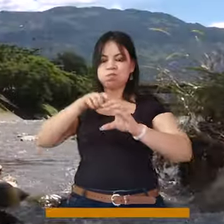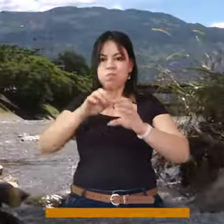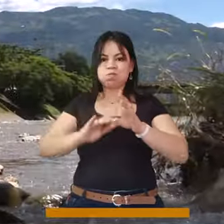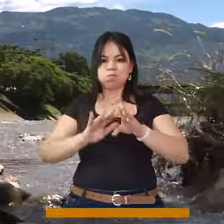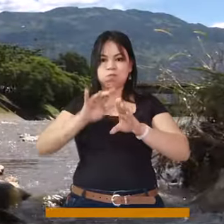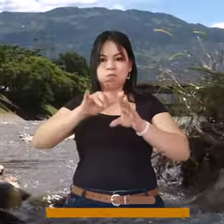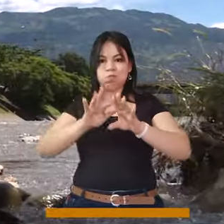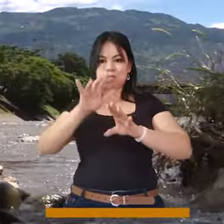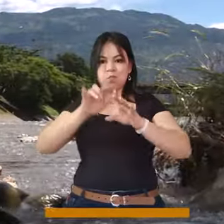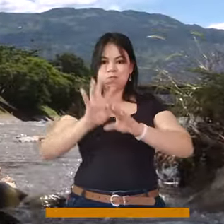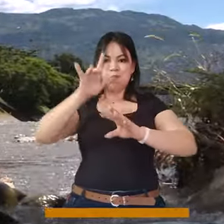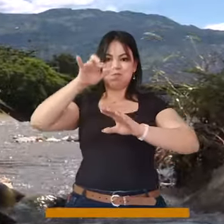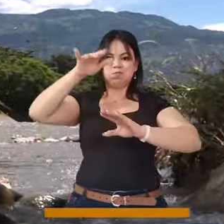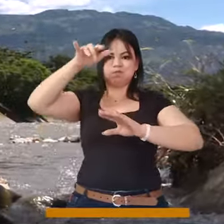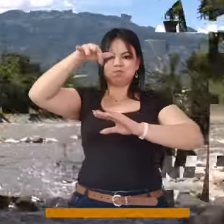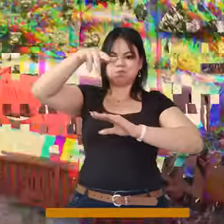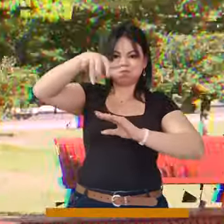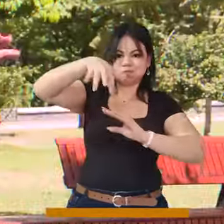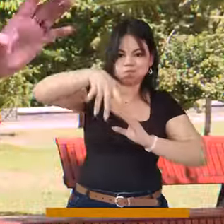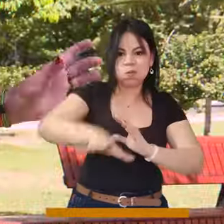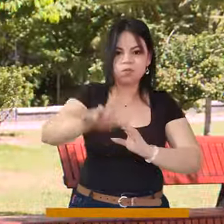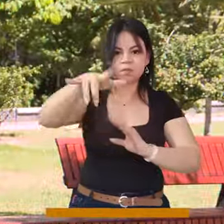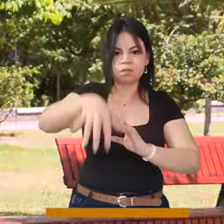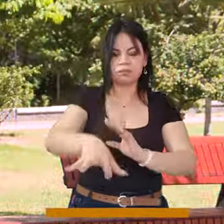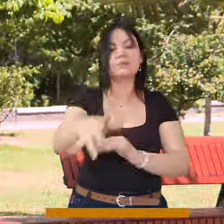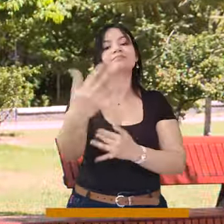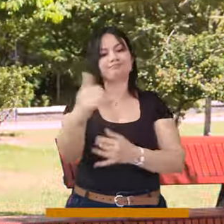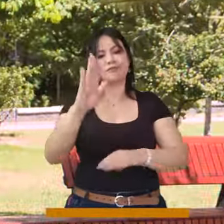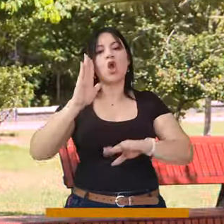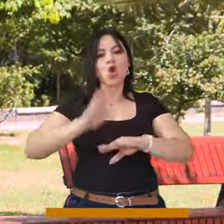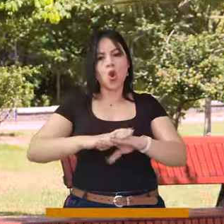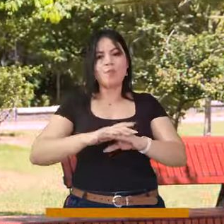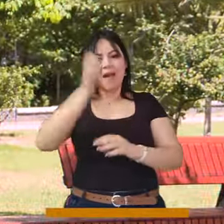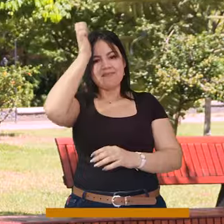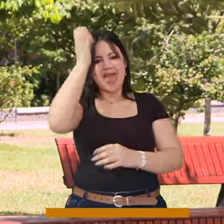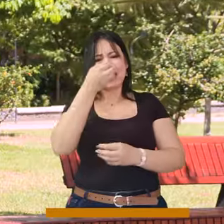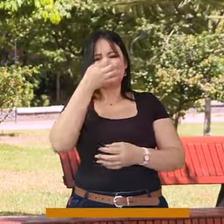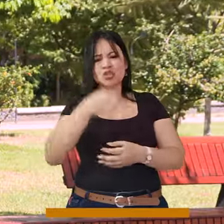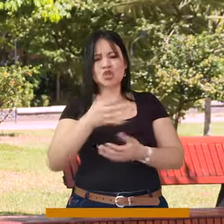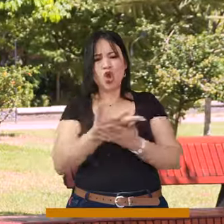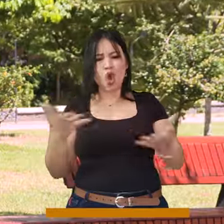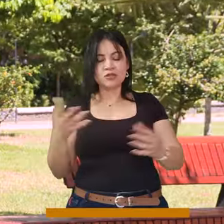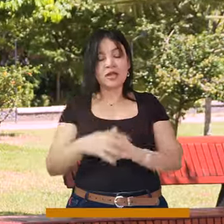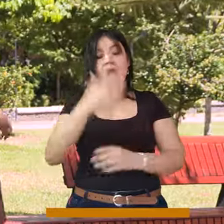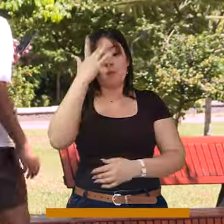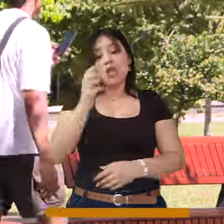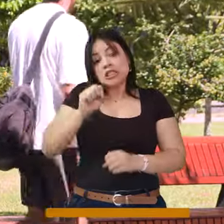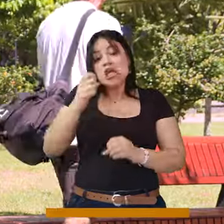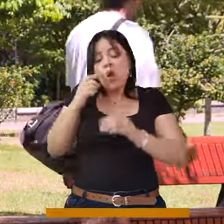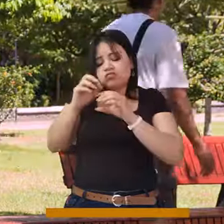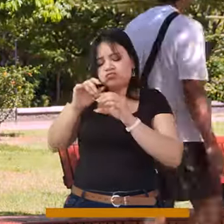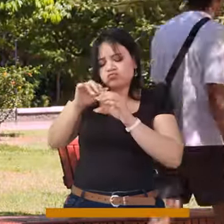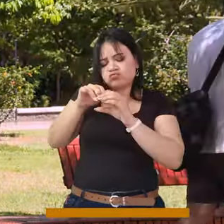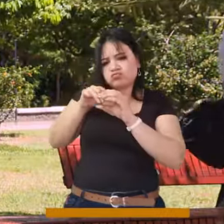flujo del agua se represa hacia aguas arriba, inundando toda esa parte anterior. Al pasar, el poquito que queda,